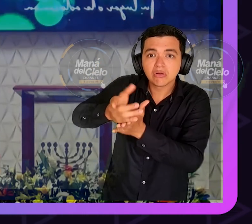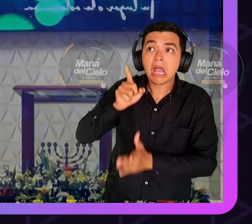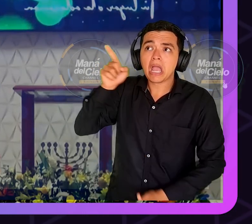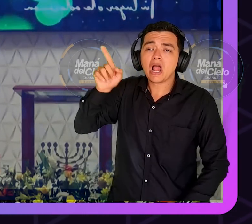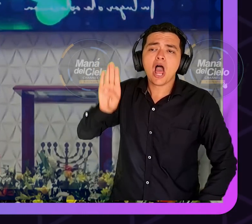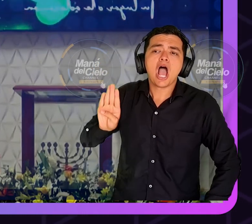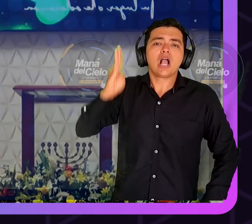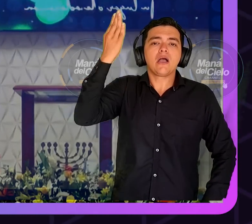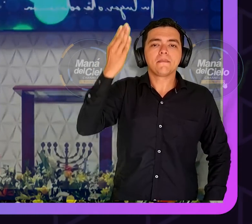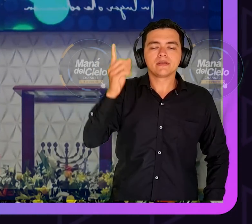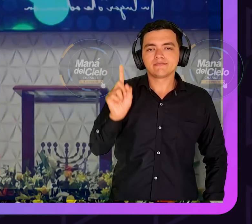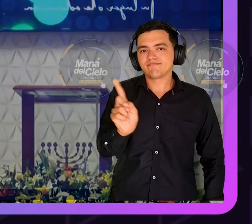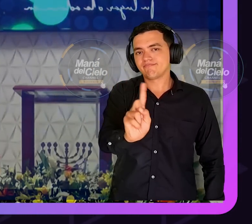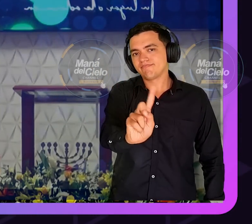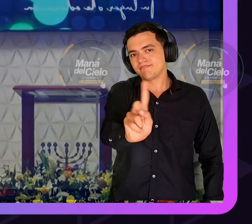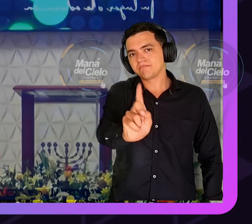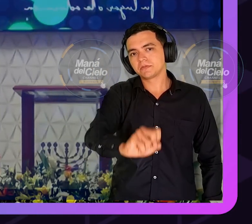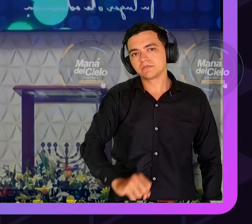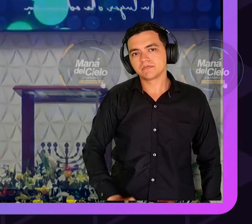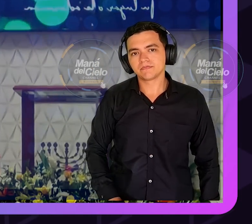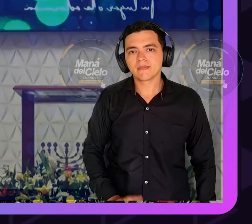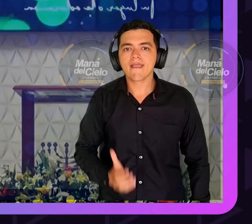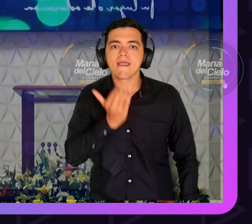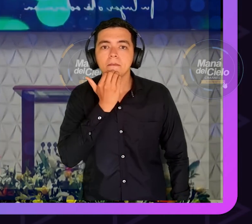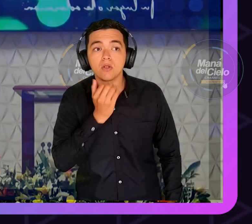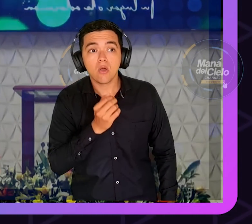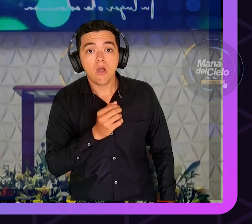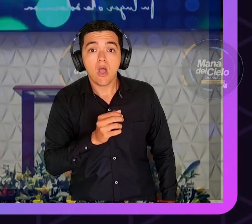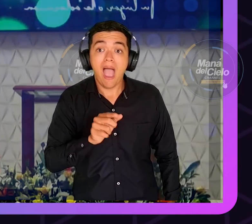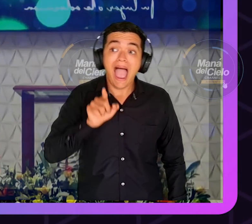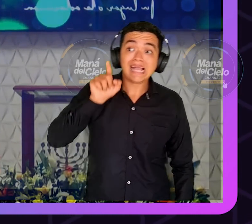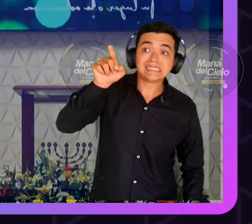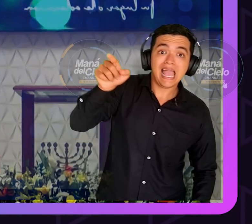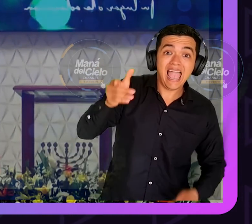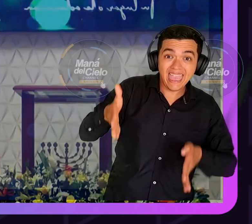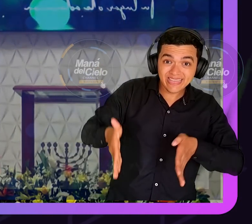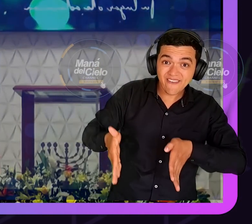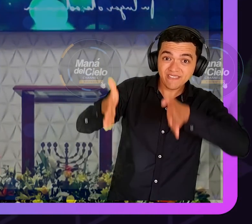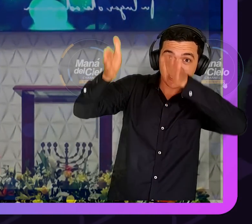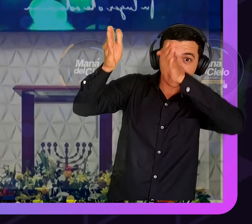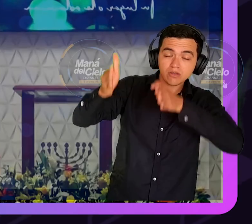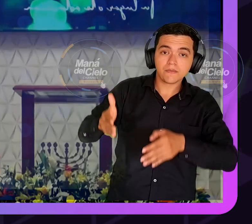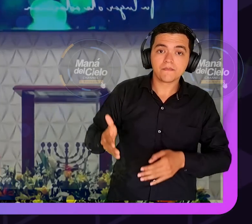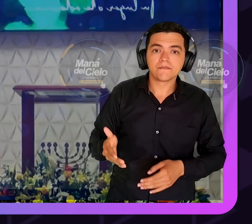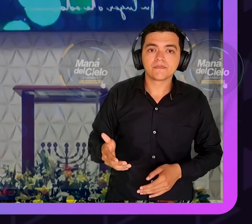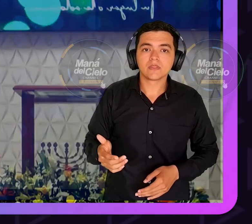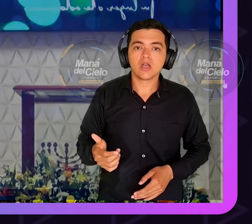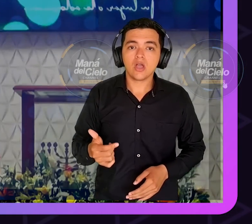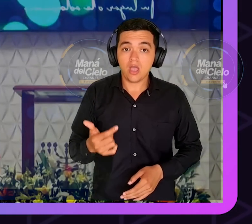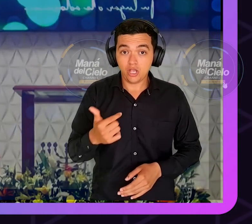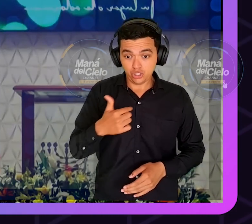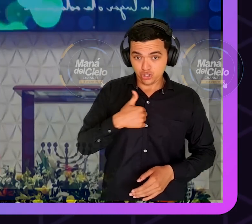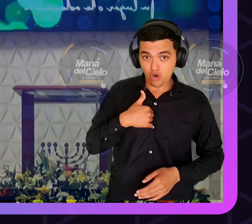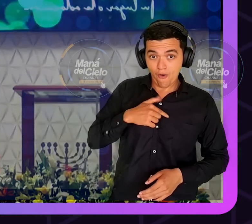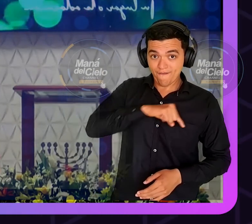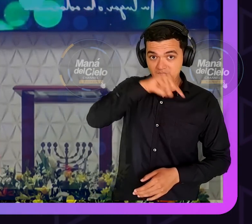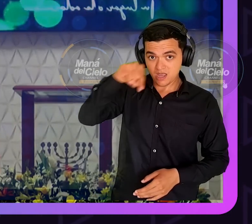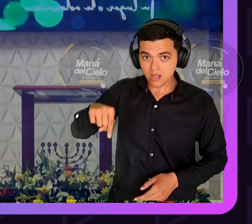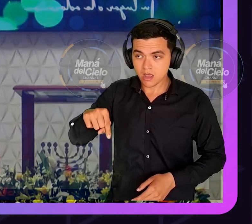y ya pagué mis diámos ya pagué mis diámos pero se paré una platica para el edificio que usted va a hacer ¿cuál edificio?